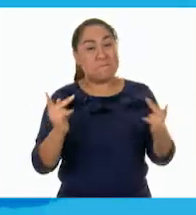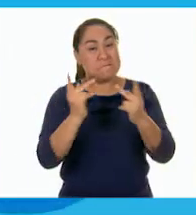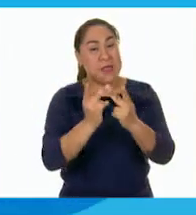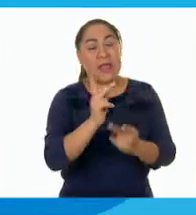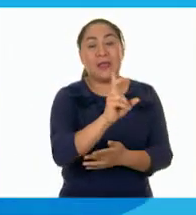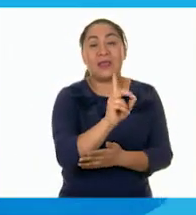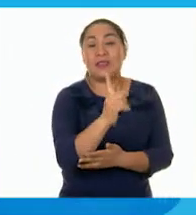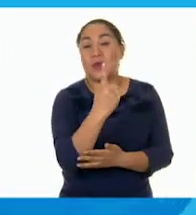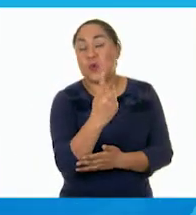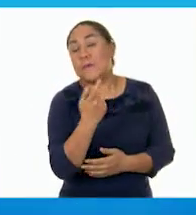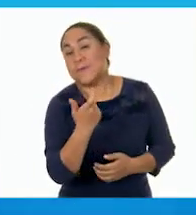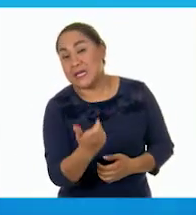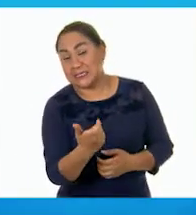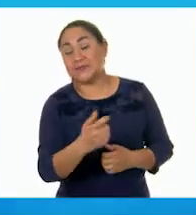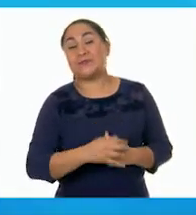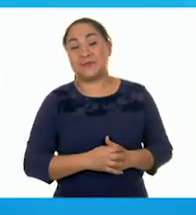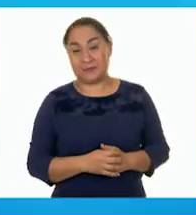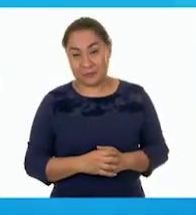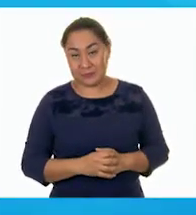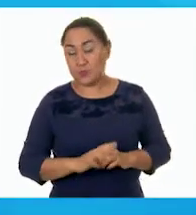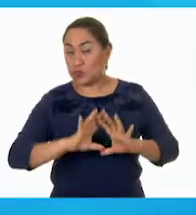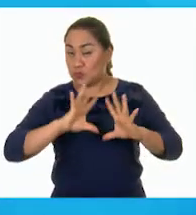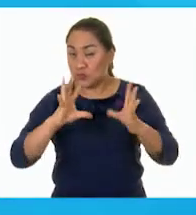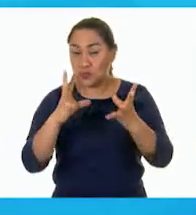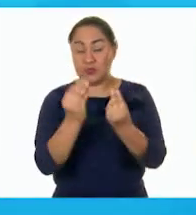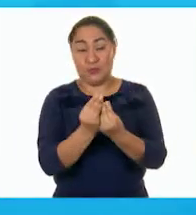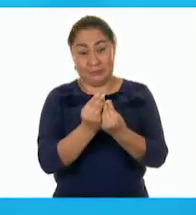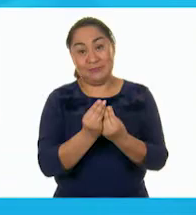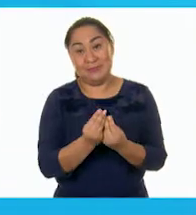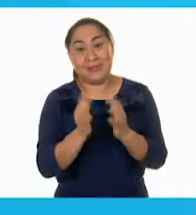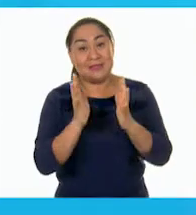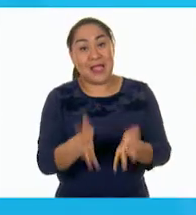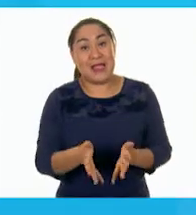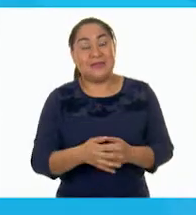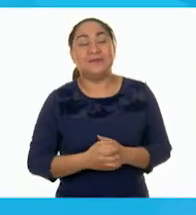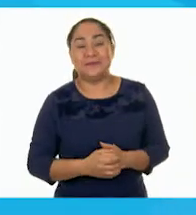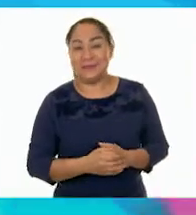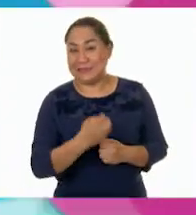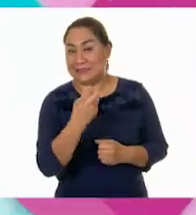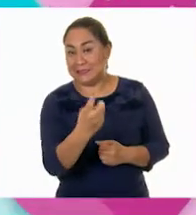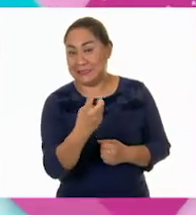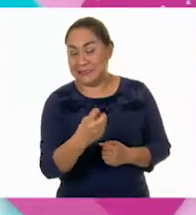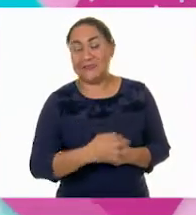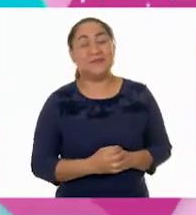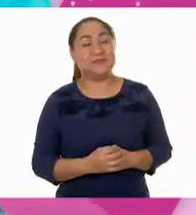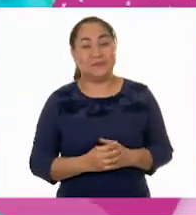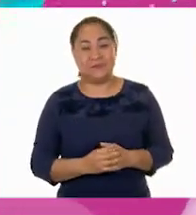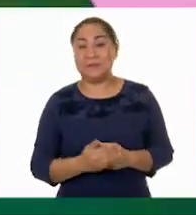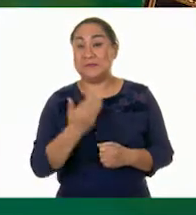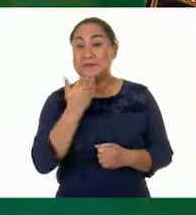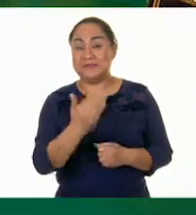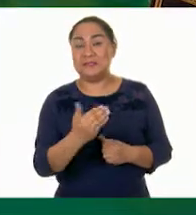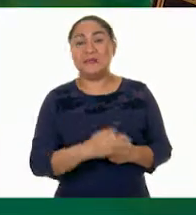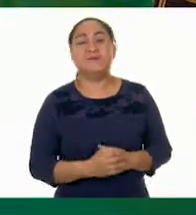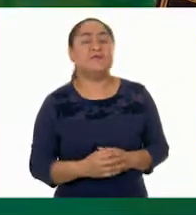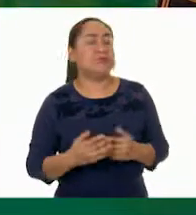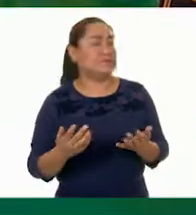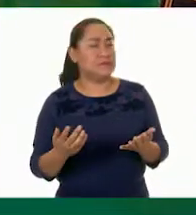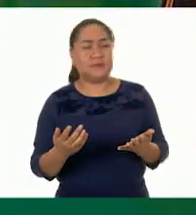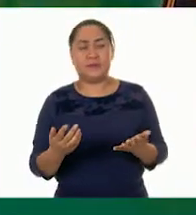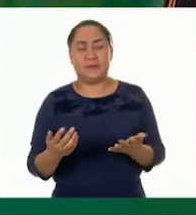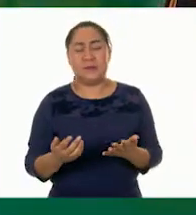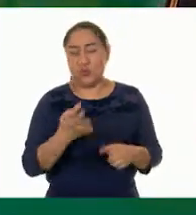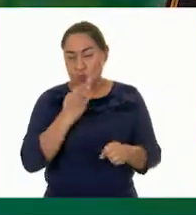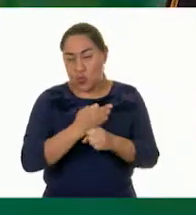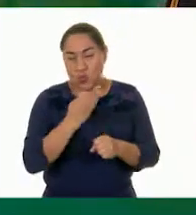ella. Treinta y un pesos en total ahora tiene. Exactamente. Muy bien. Entonces, creo que